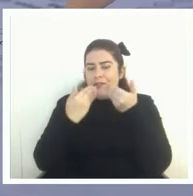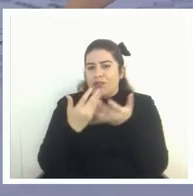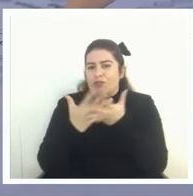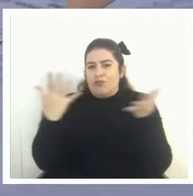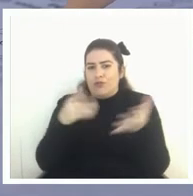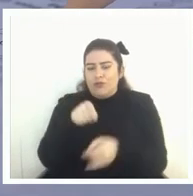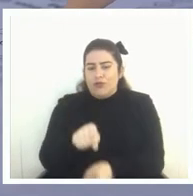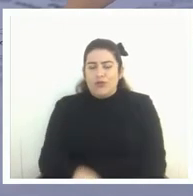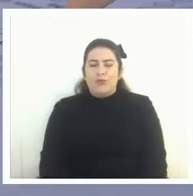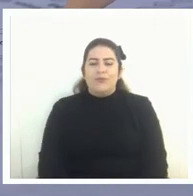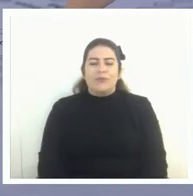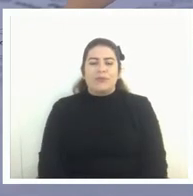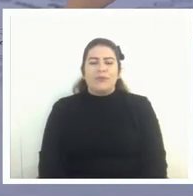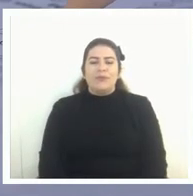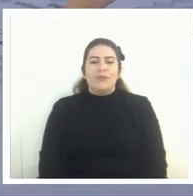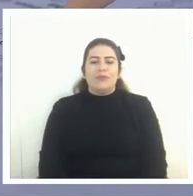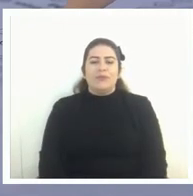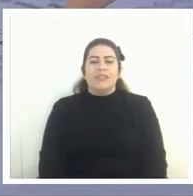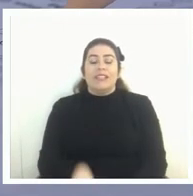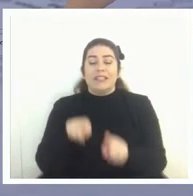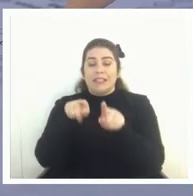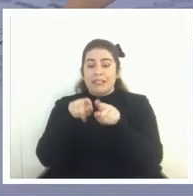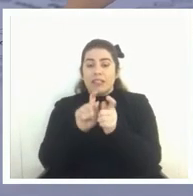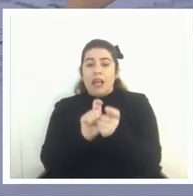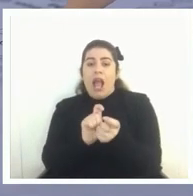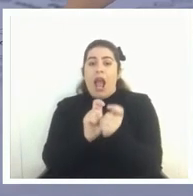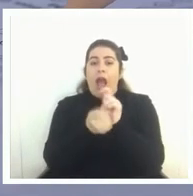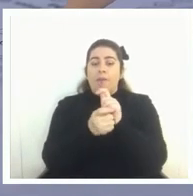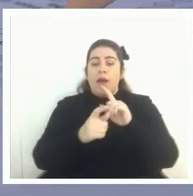entonces cambiaron las pruebas